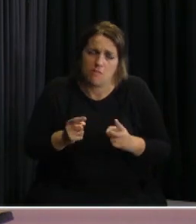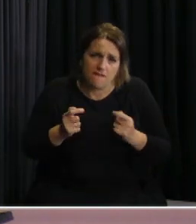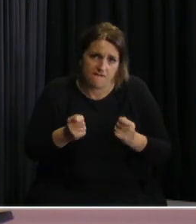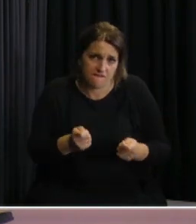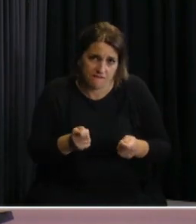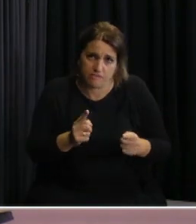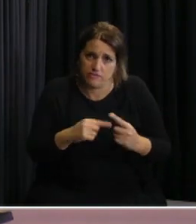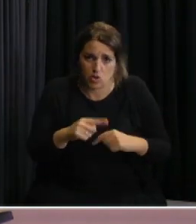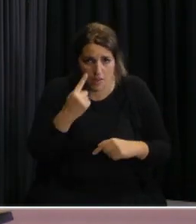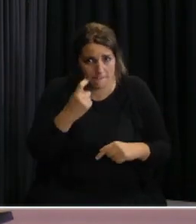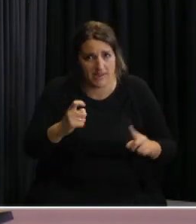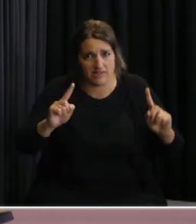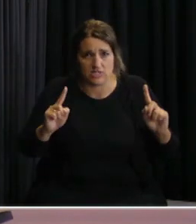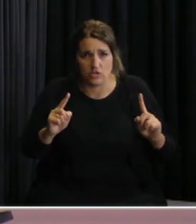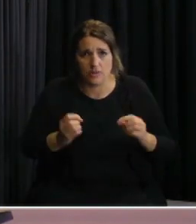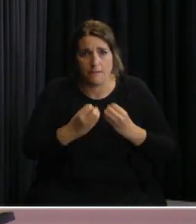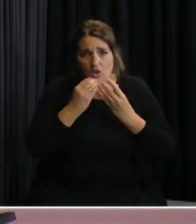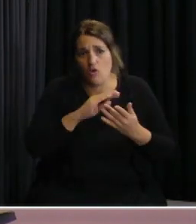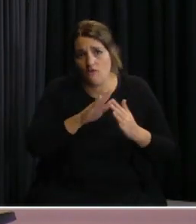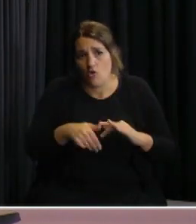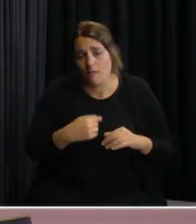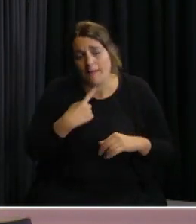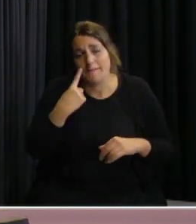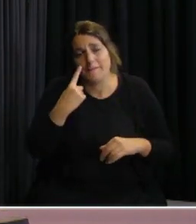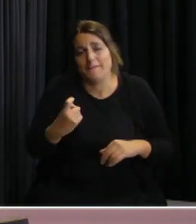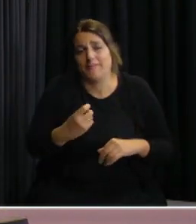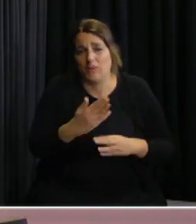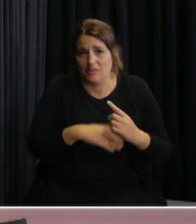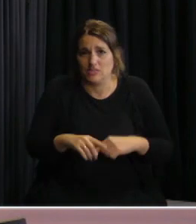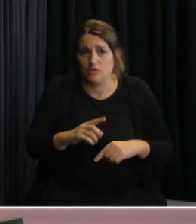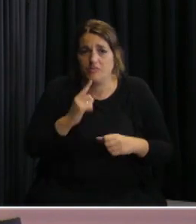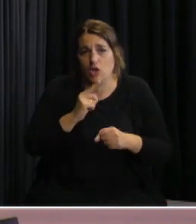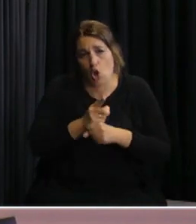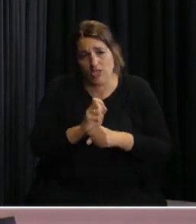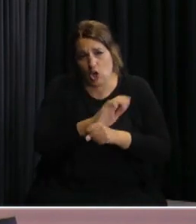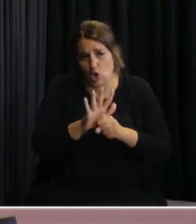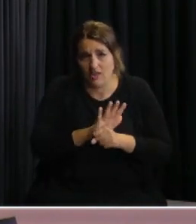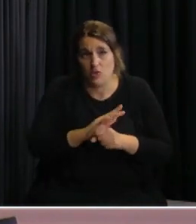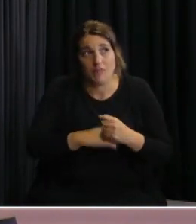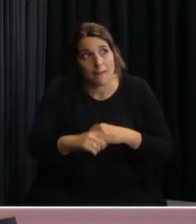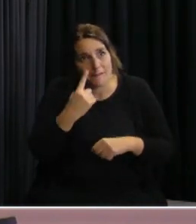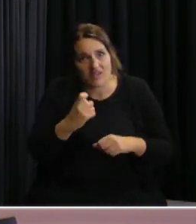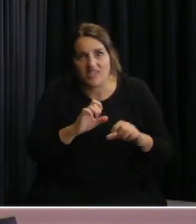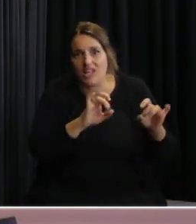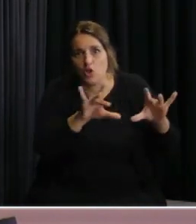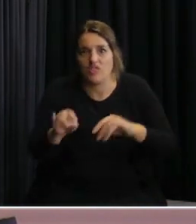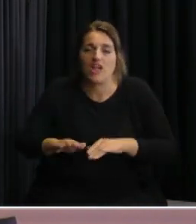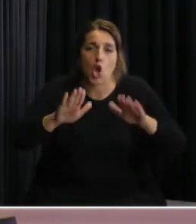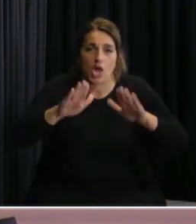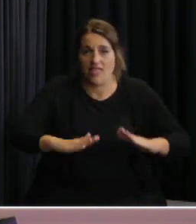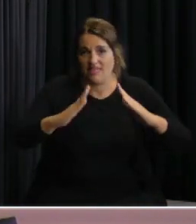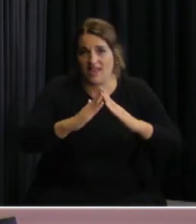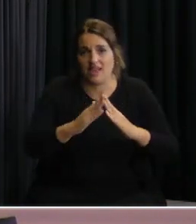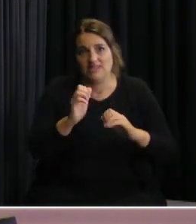en la prevención la mejor forma de evitar el coronavirus es prevenir el contagio quedate lo más posible en casa